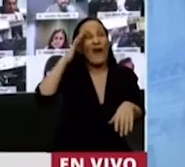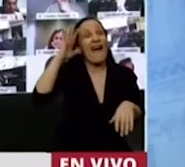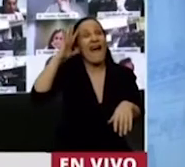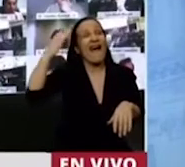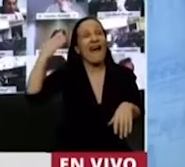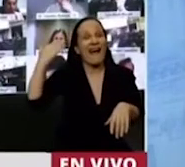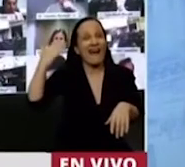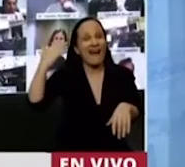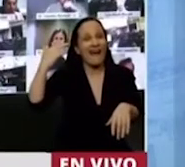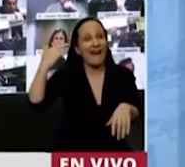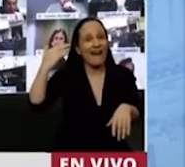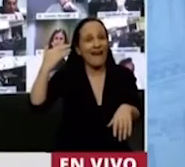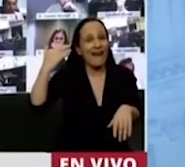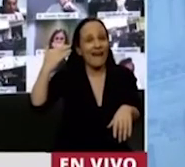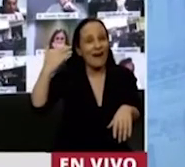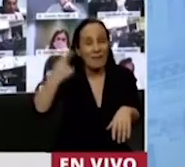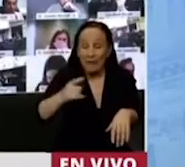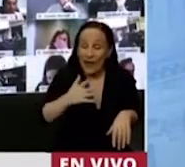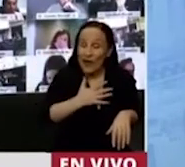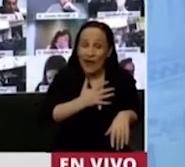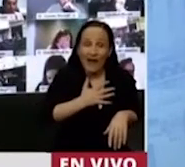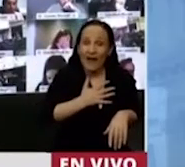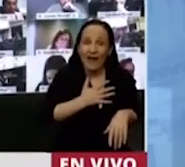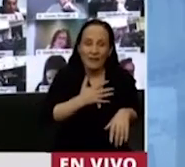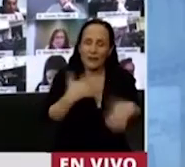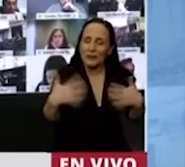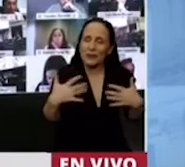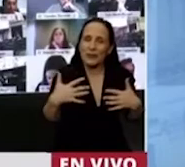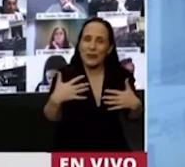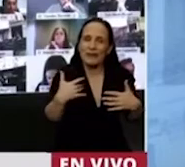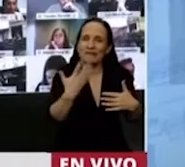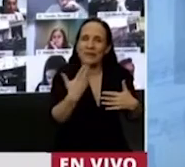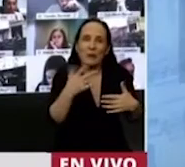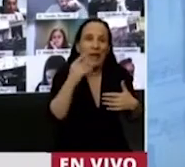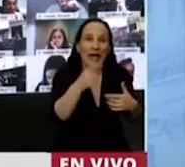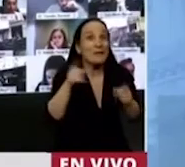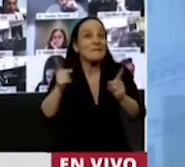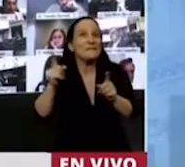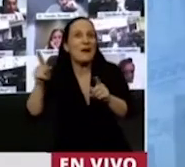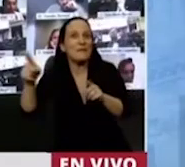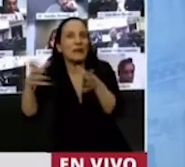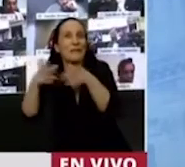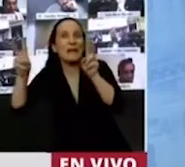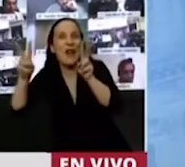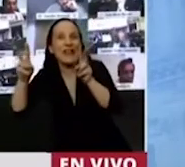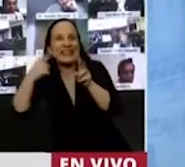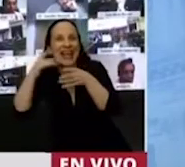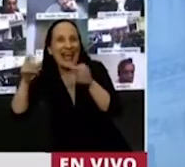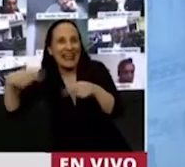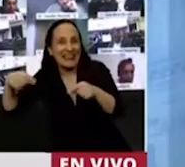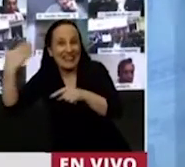pero la verdad que a mí me gusta escucharlo mucho, como a los peronistas les gusta mucho escuchar muchas cosas,